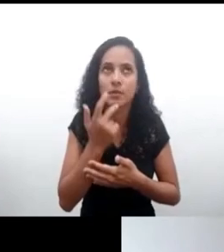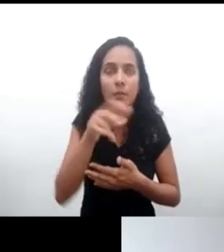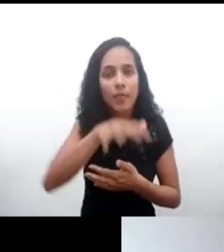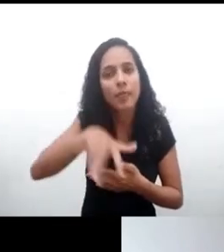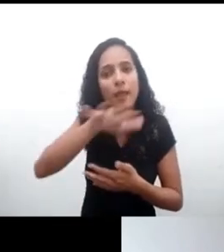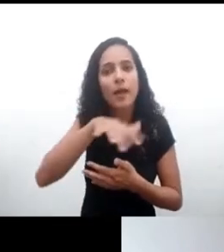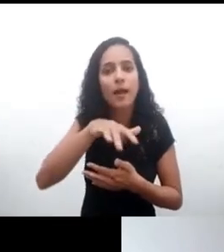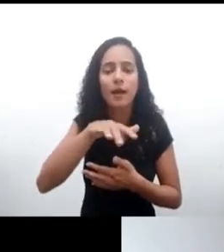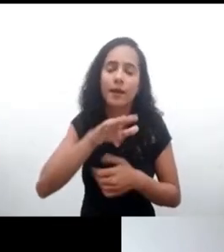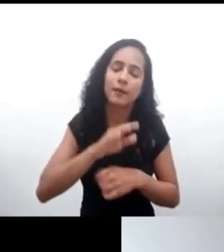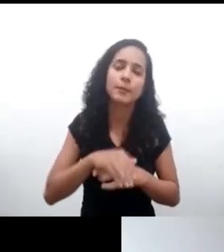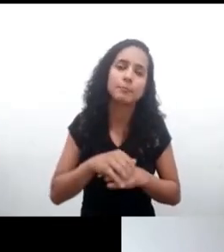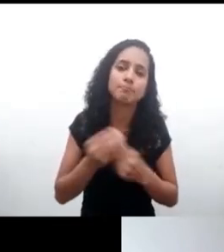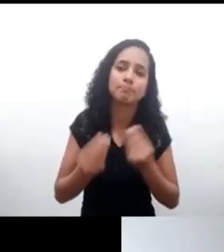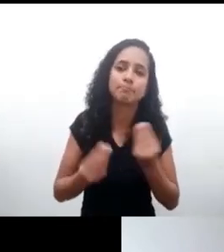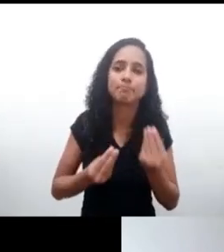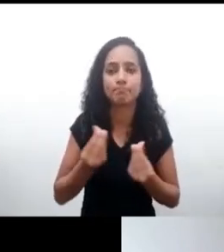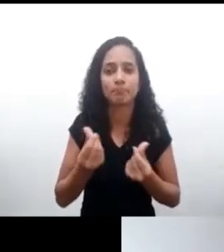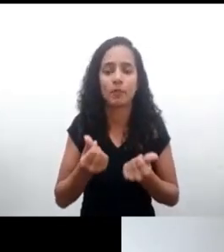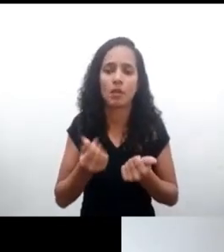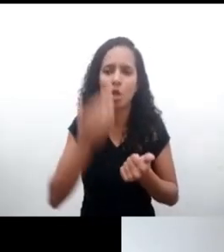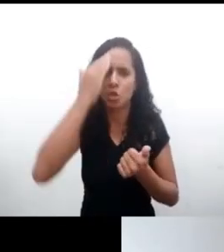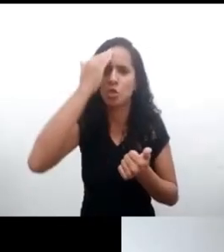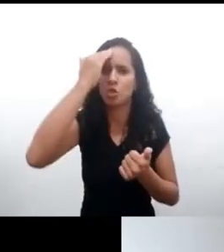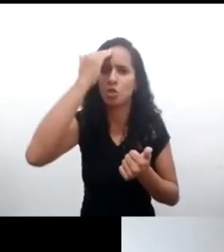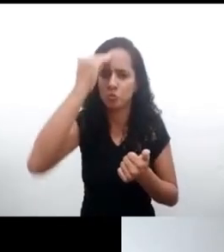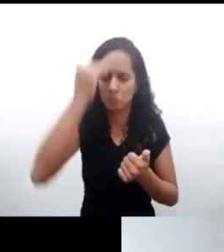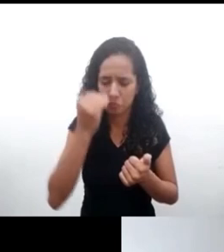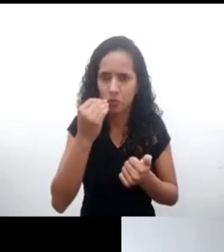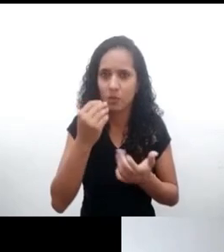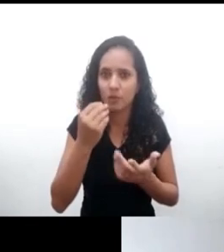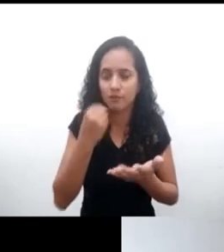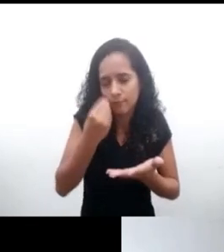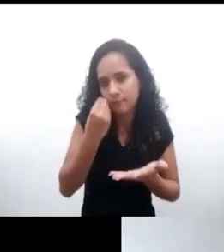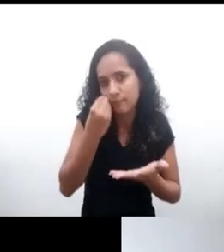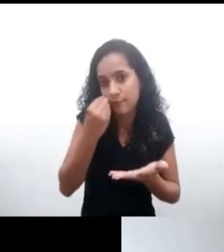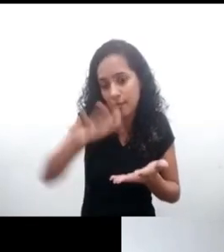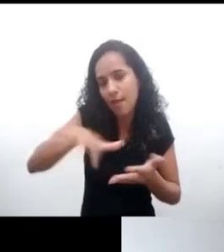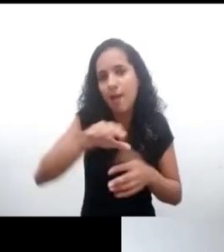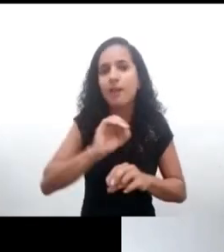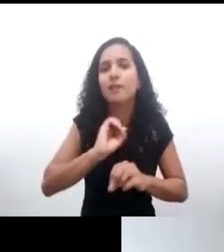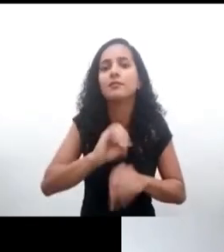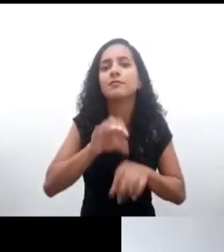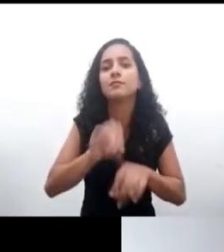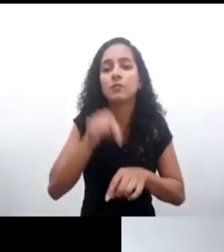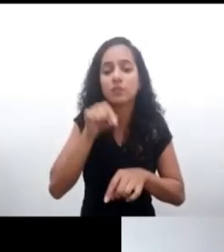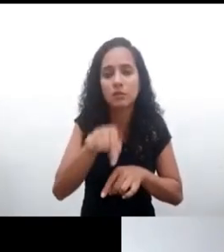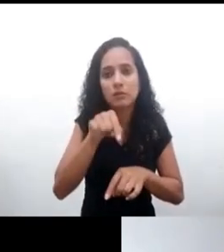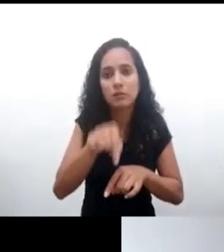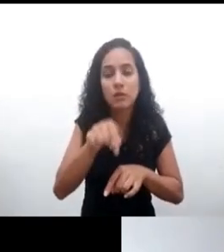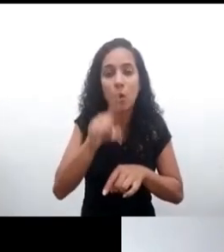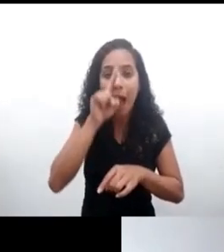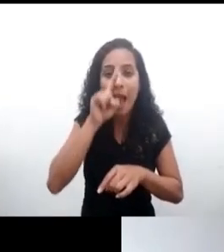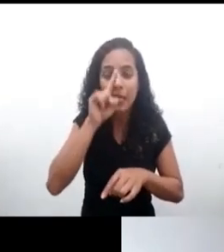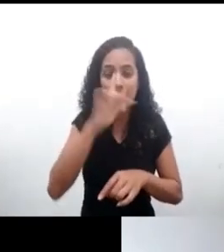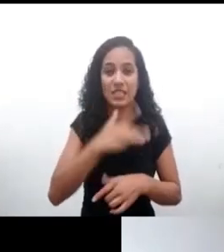expertise, que es el de la educación. Y es que, a partir de la crisis sanitaria que estamos viviendo por el contexto de la pandemia, hay